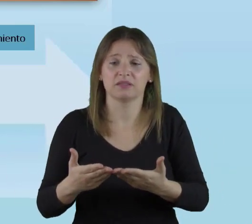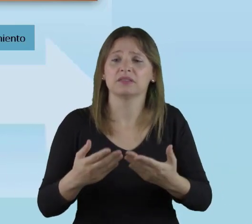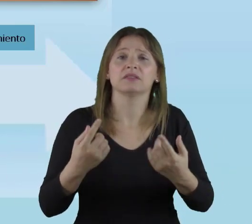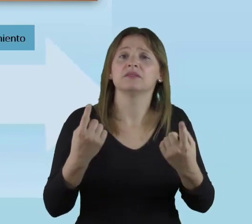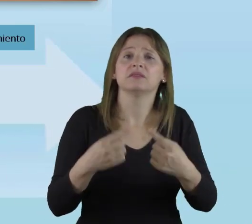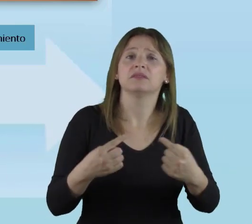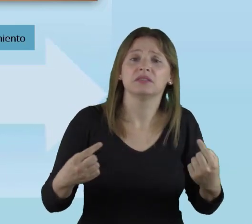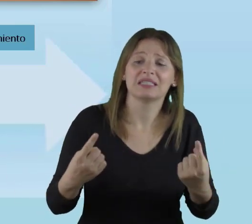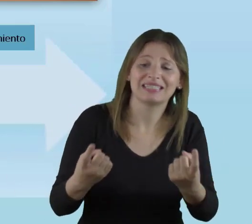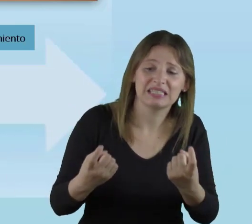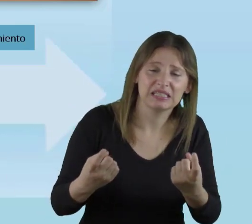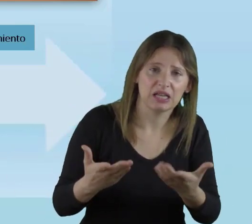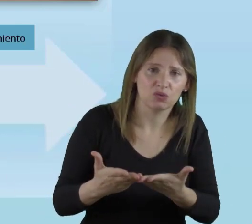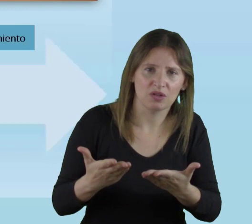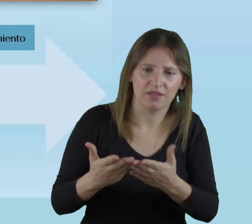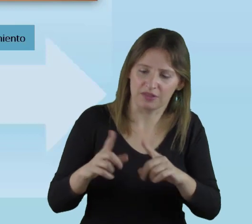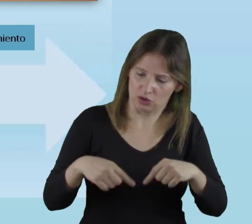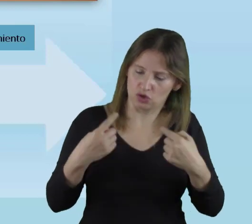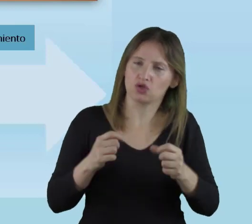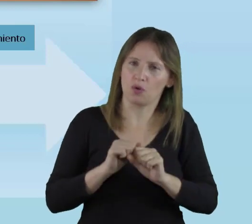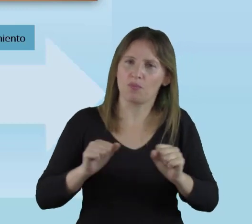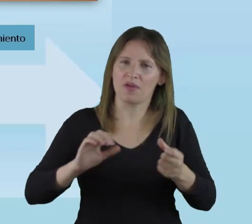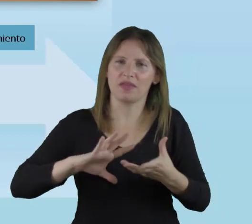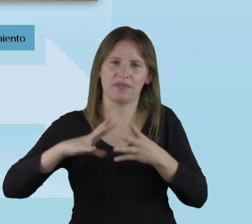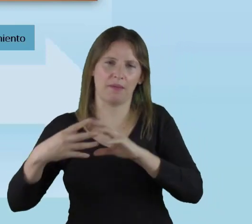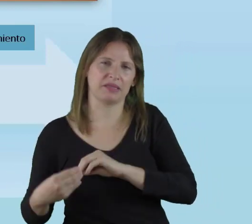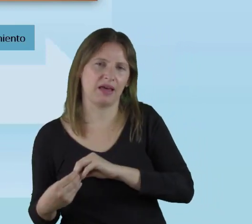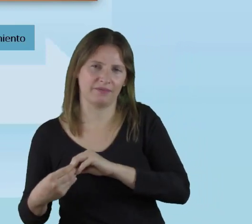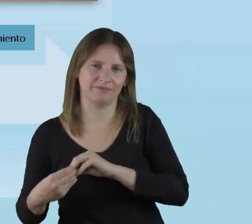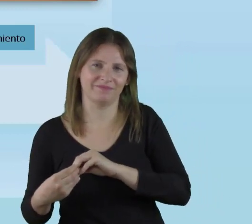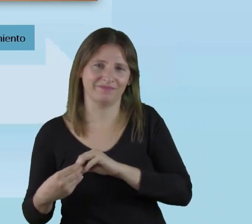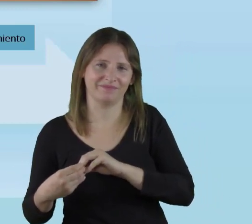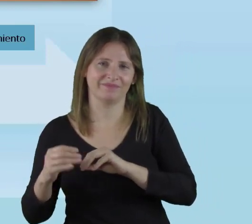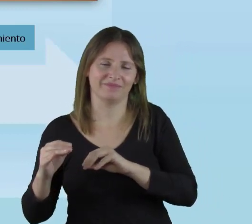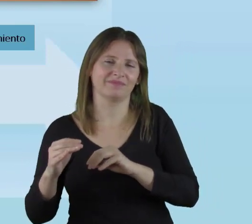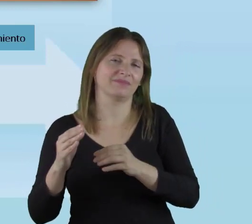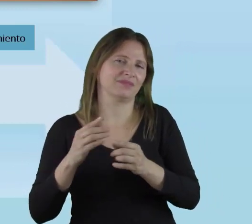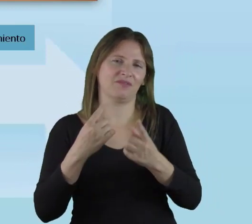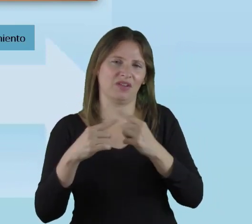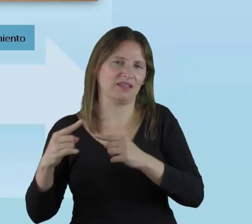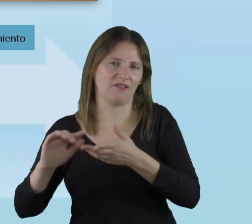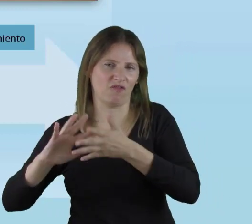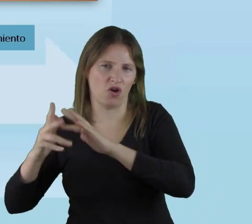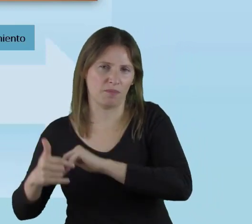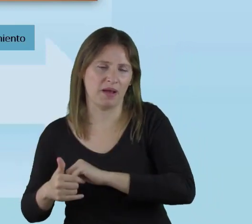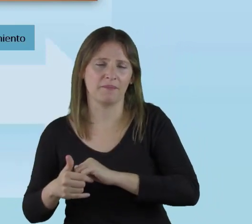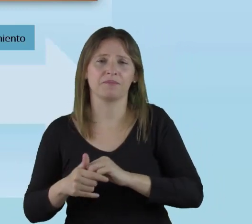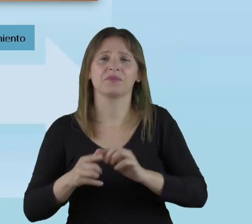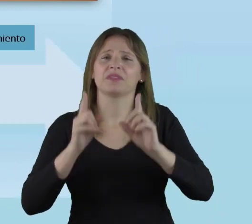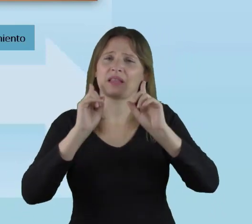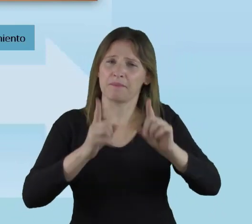necesidades de los estudiantes. Según las necesidades de los estudiantes, nosotros vamos a poder hacer estas adaptaciones múltiples.